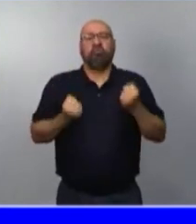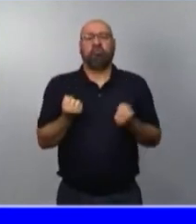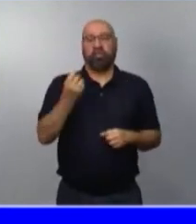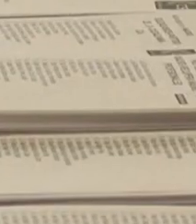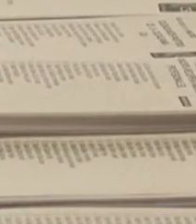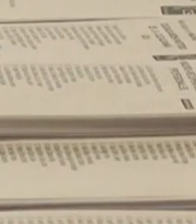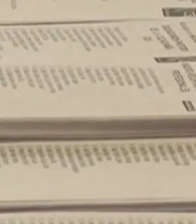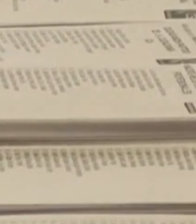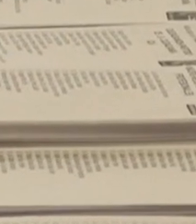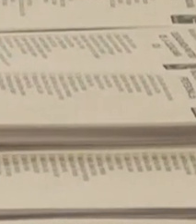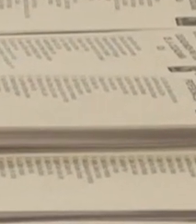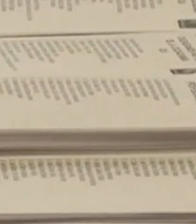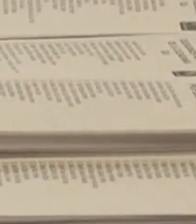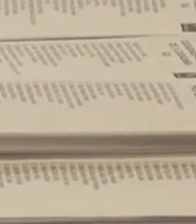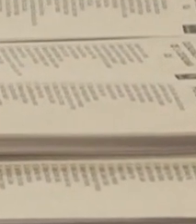de nuestro tiempo.